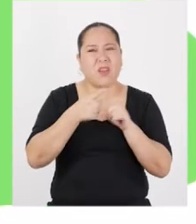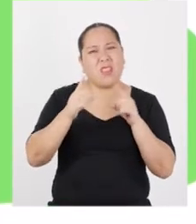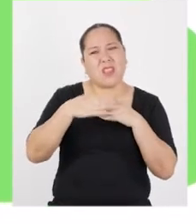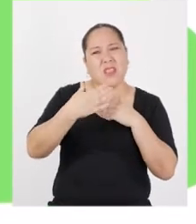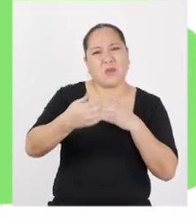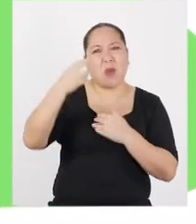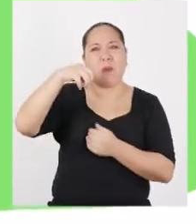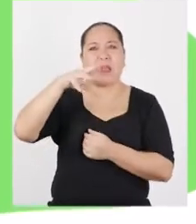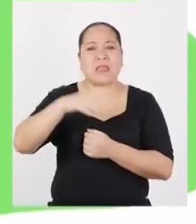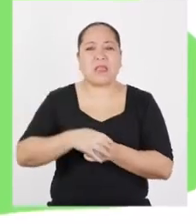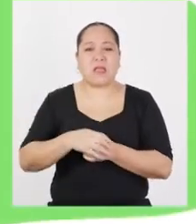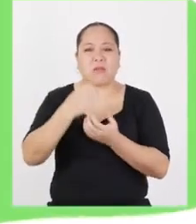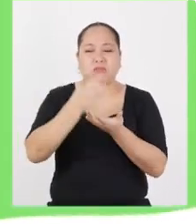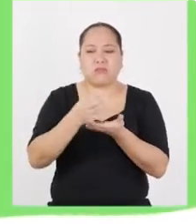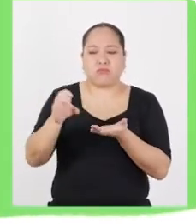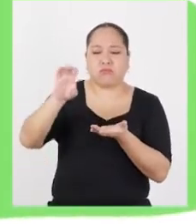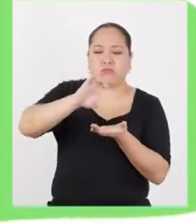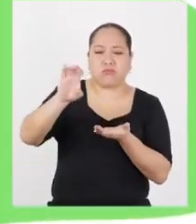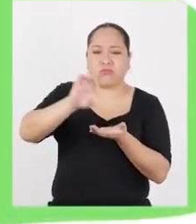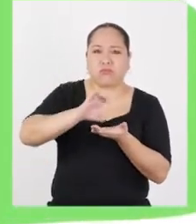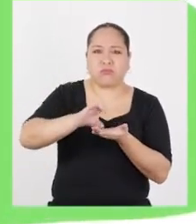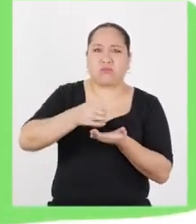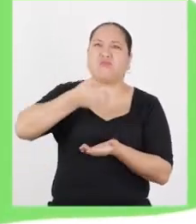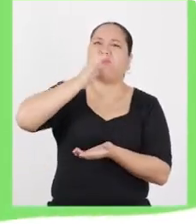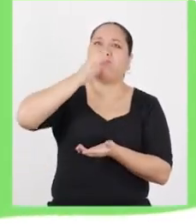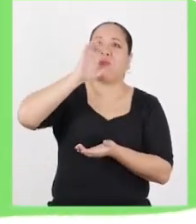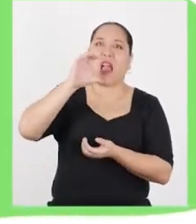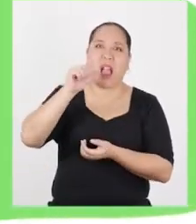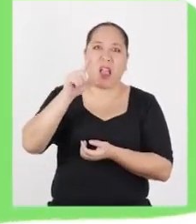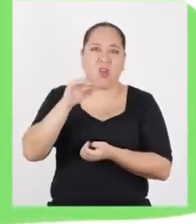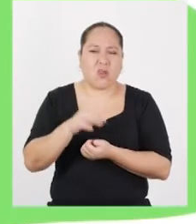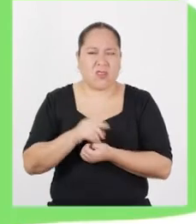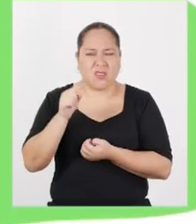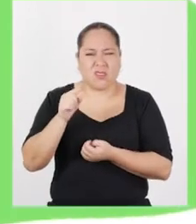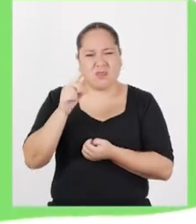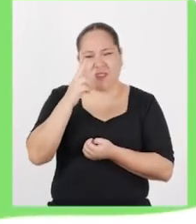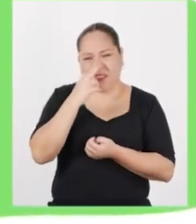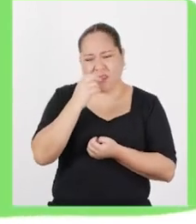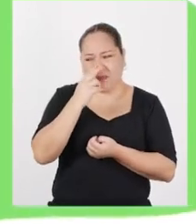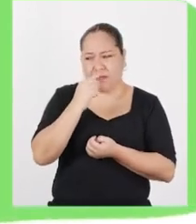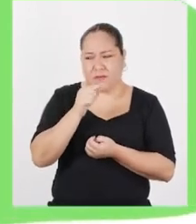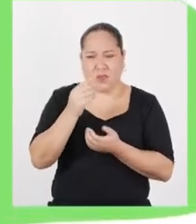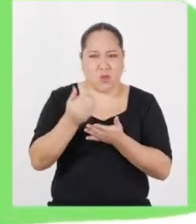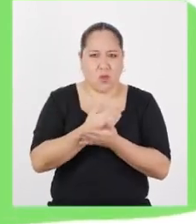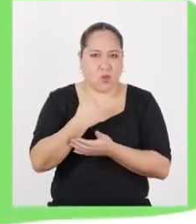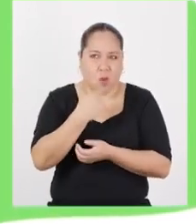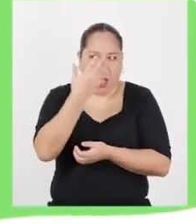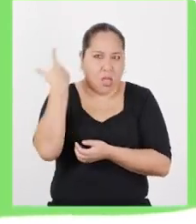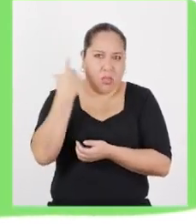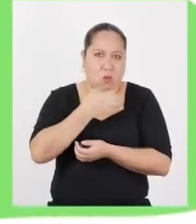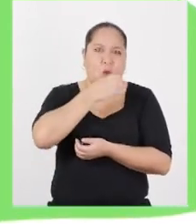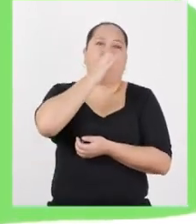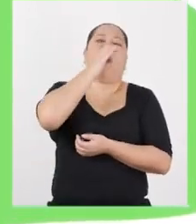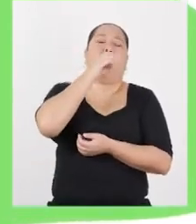Martín empezó a repartir unos tragos con alcohol. Fue una situación extraña. Y nueva, porque nunca he tomado